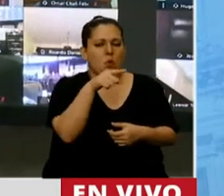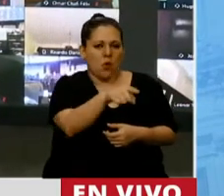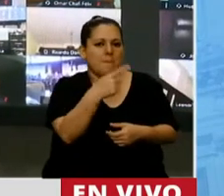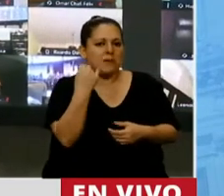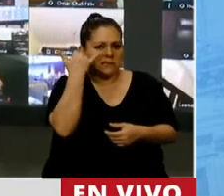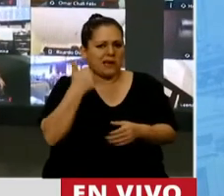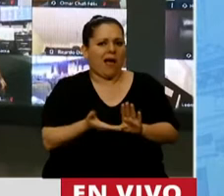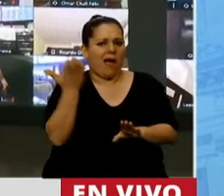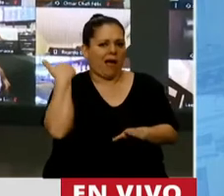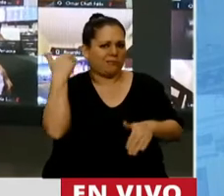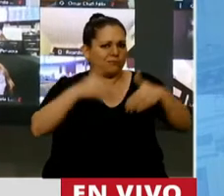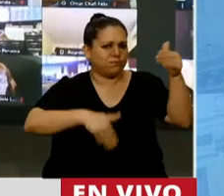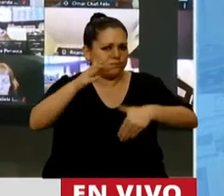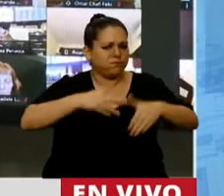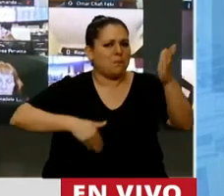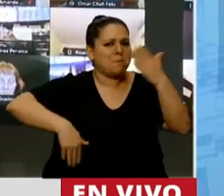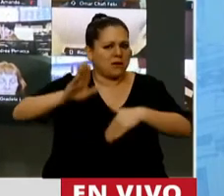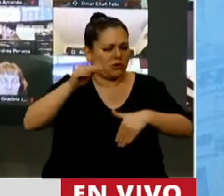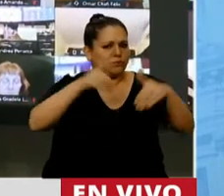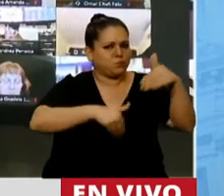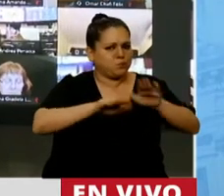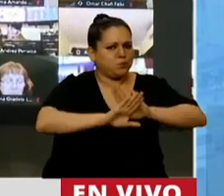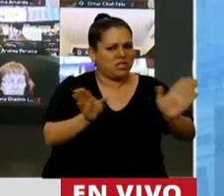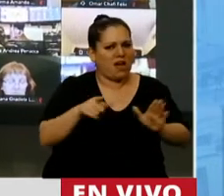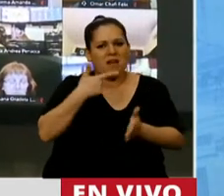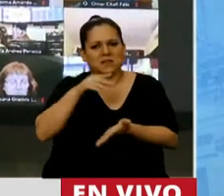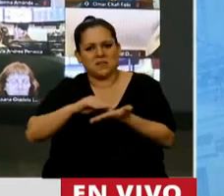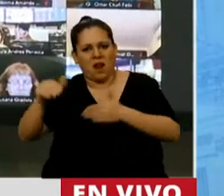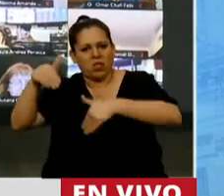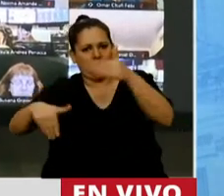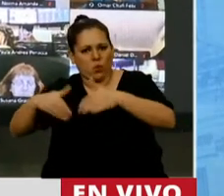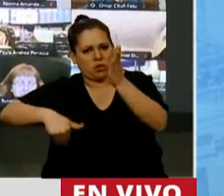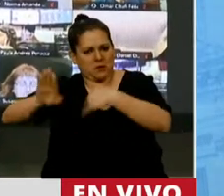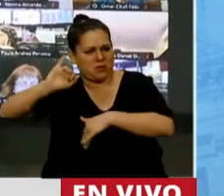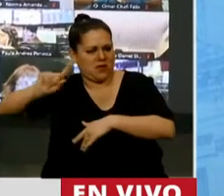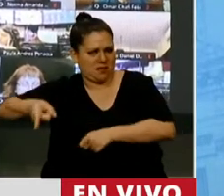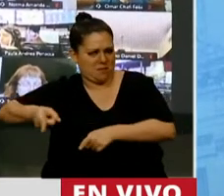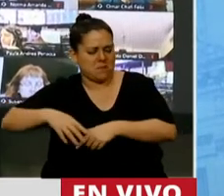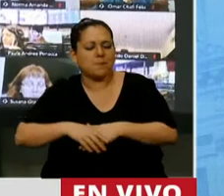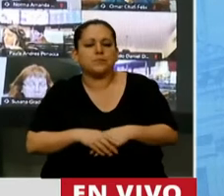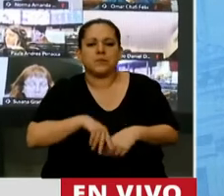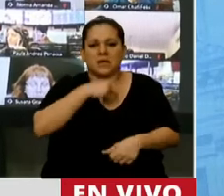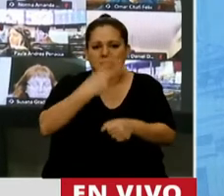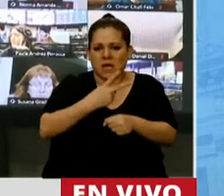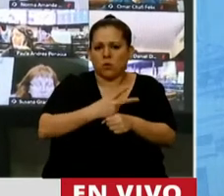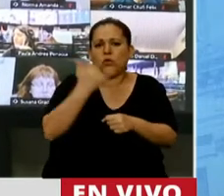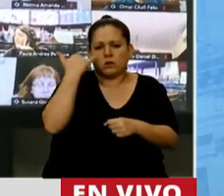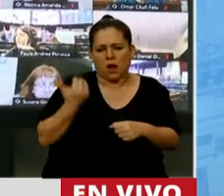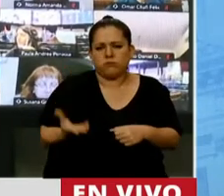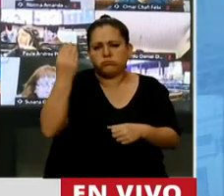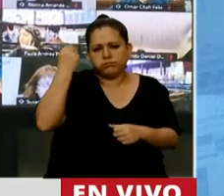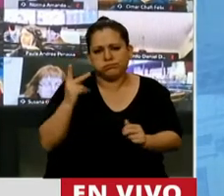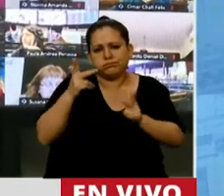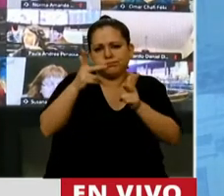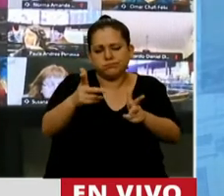votado por amplia mayoría, tanto en esta Cámara como en el Senado de la Nación. En segundo, ya se ha mencionado varias veces, por eso